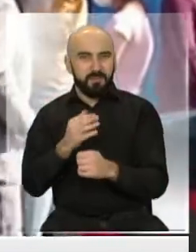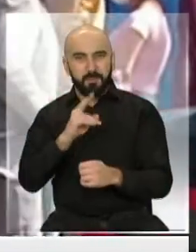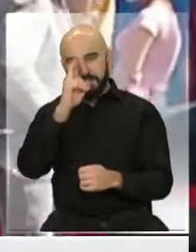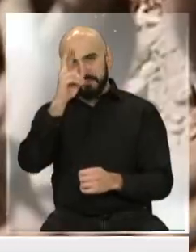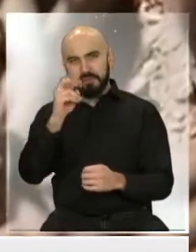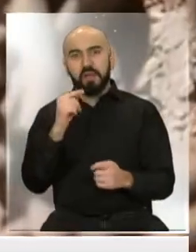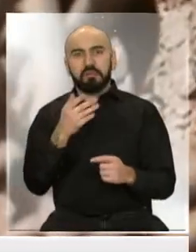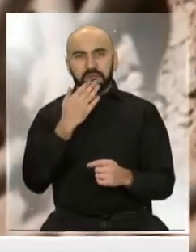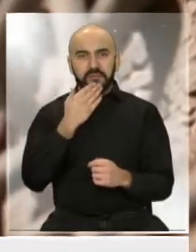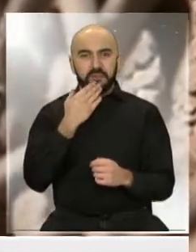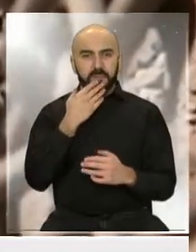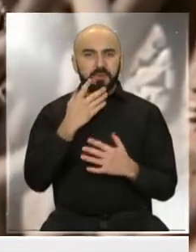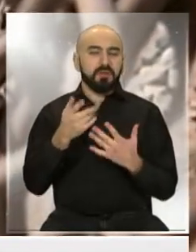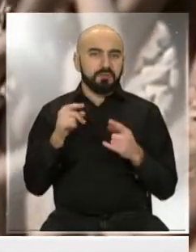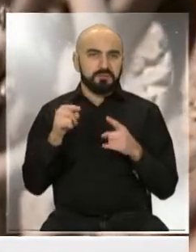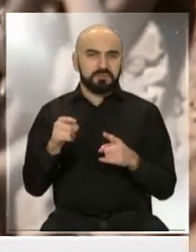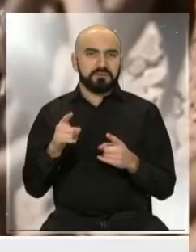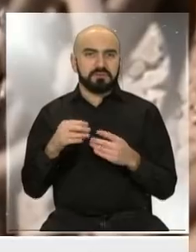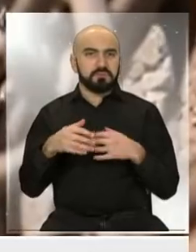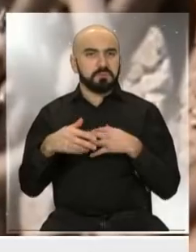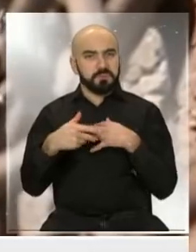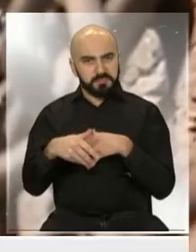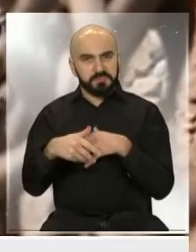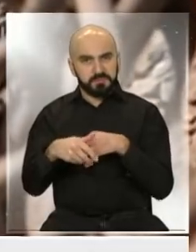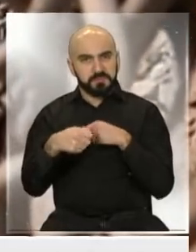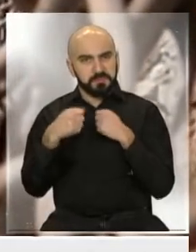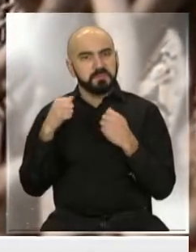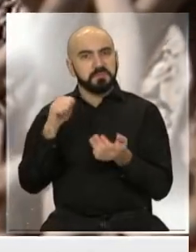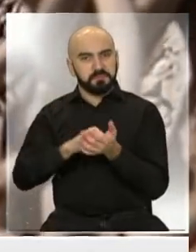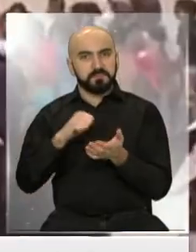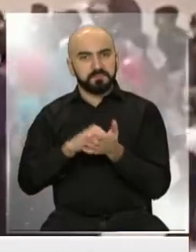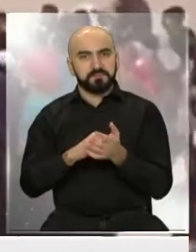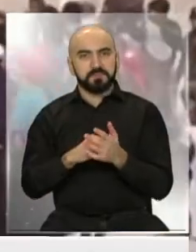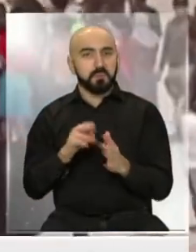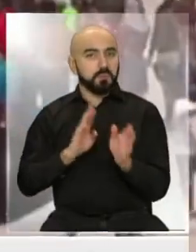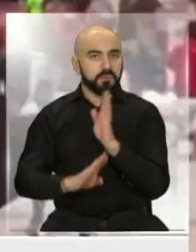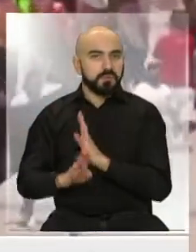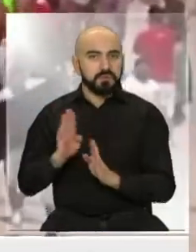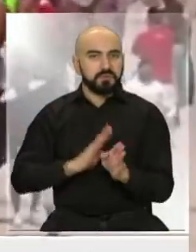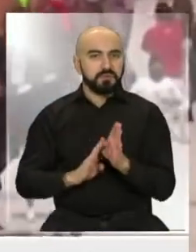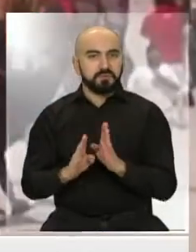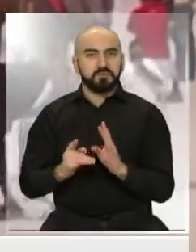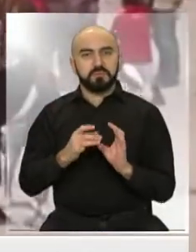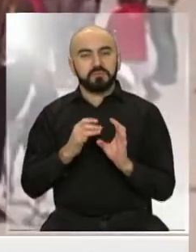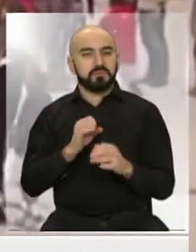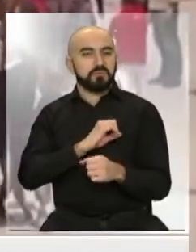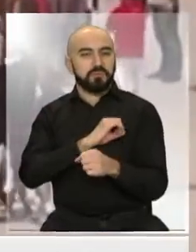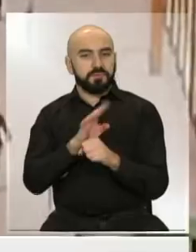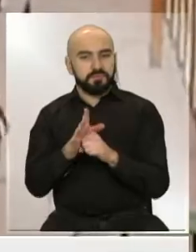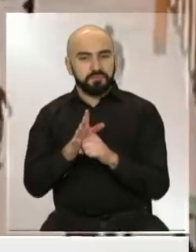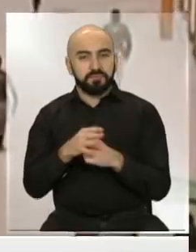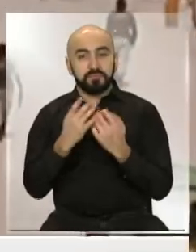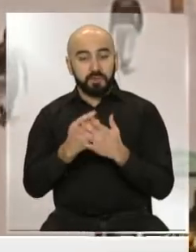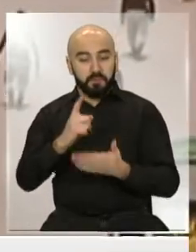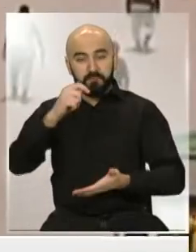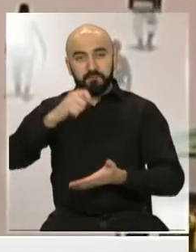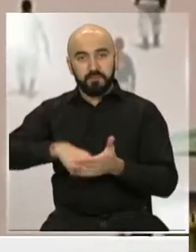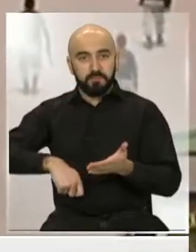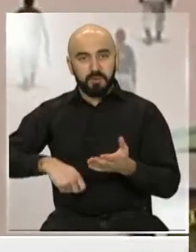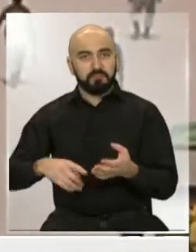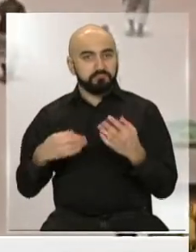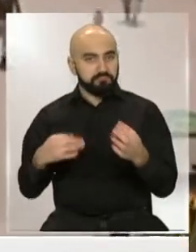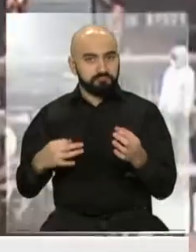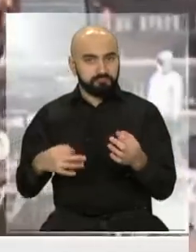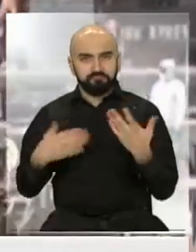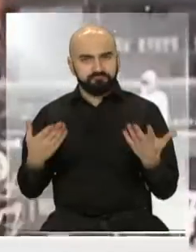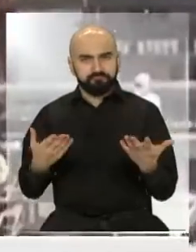también protagonizaron una protesta en demanda de medidas de protección ante el COVID-19. Firmaron un acta con el director del penal para